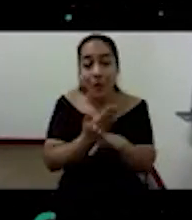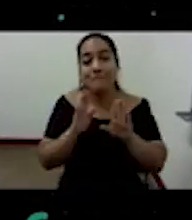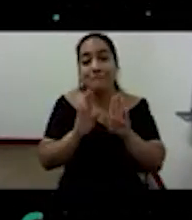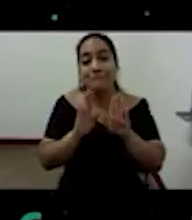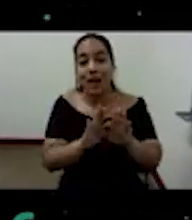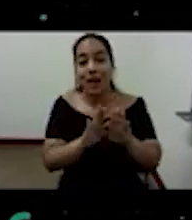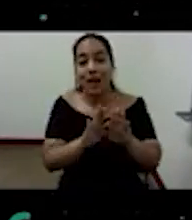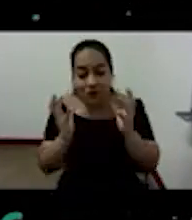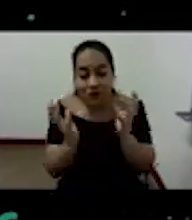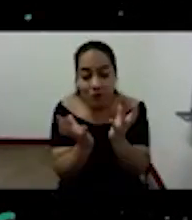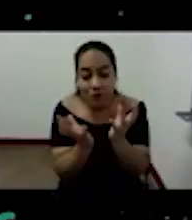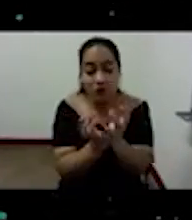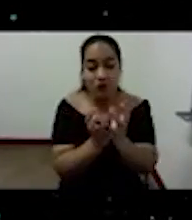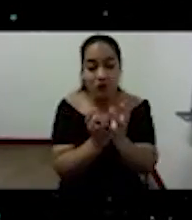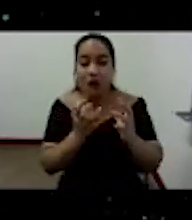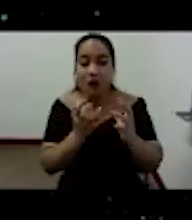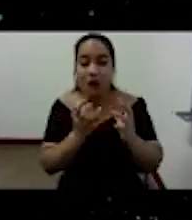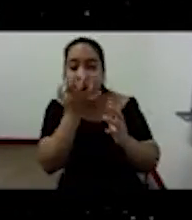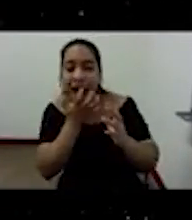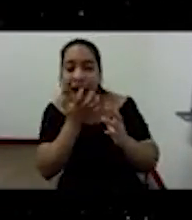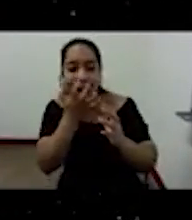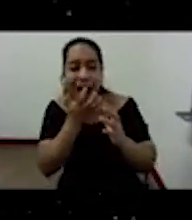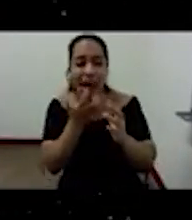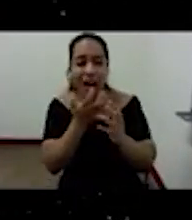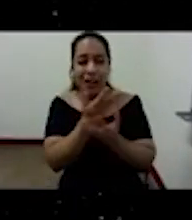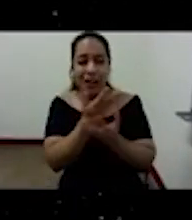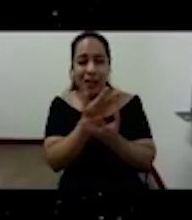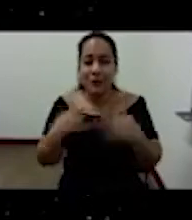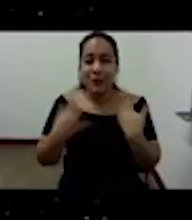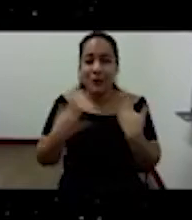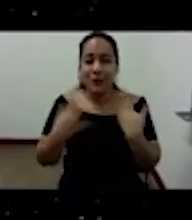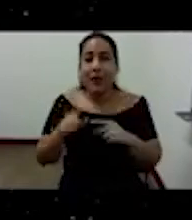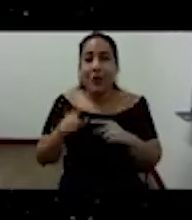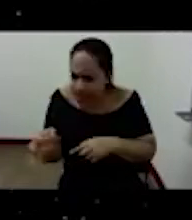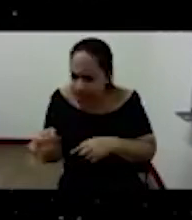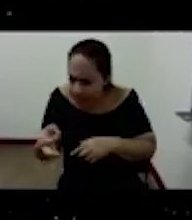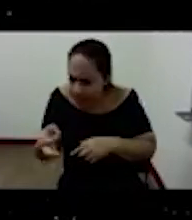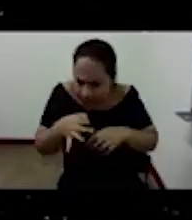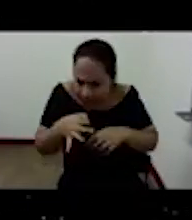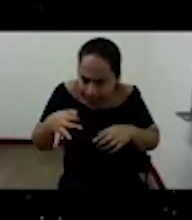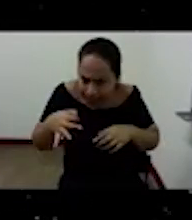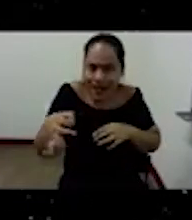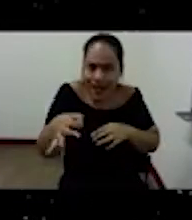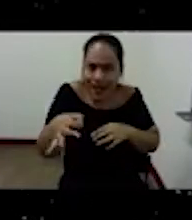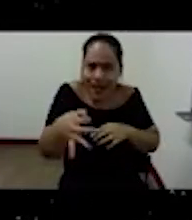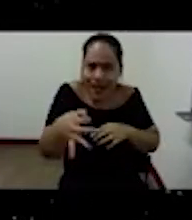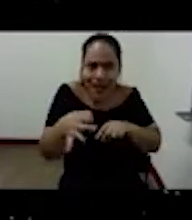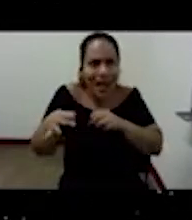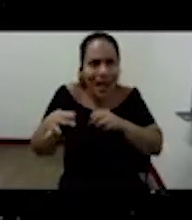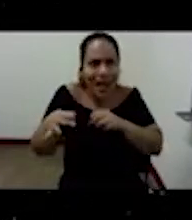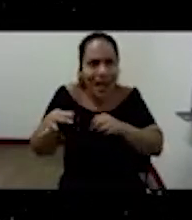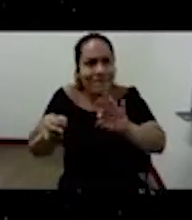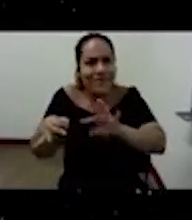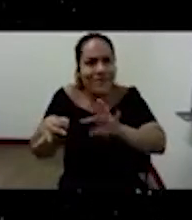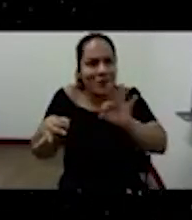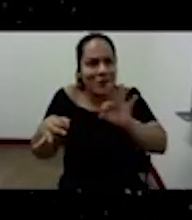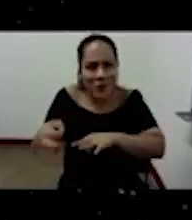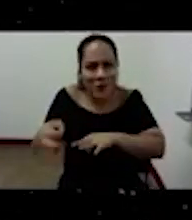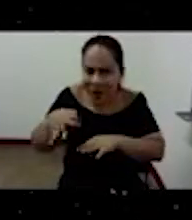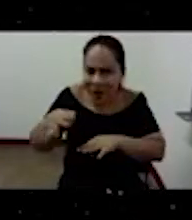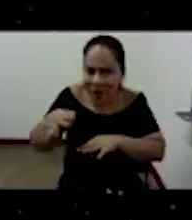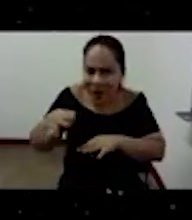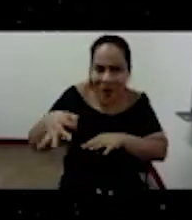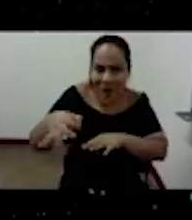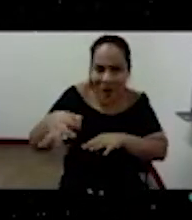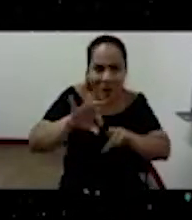calentamiento global demasiado pequeño es el virus que se difunde en el